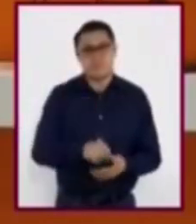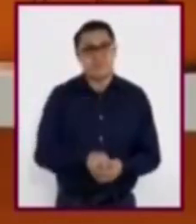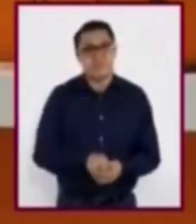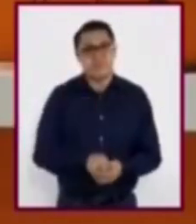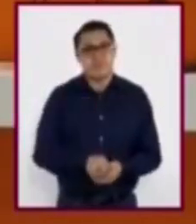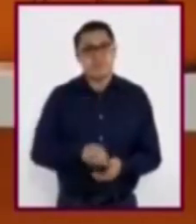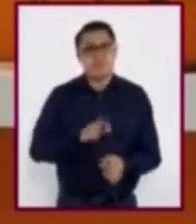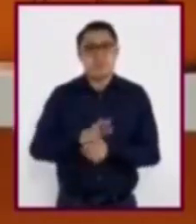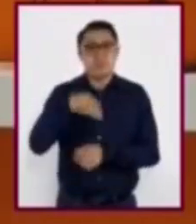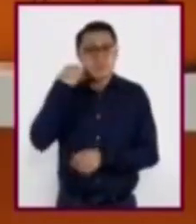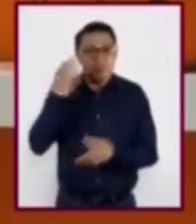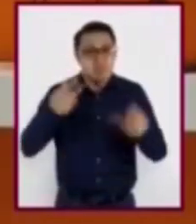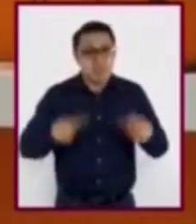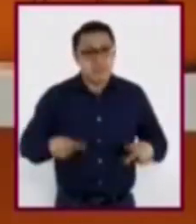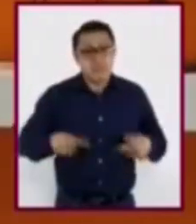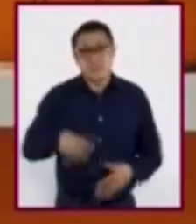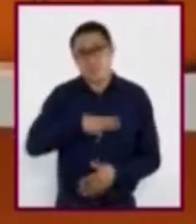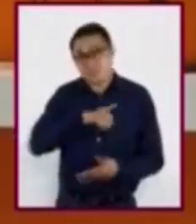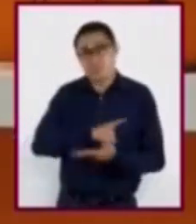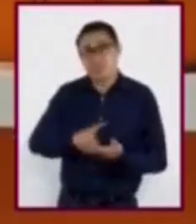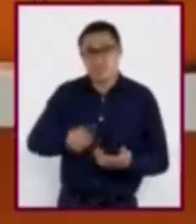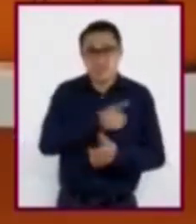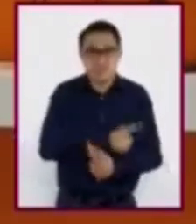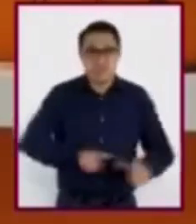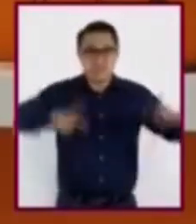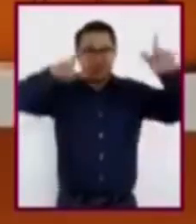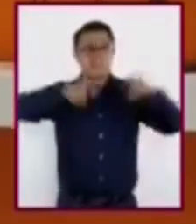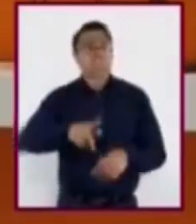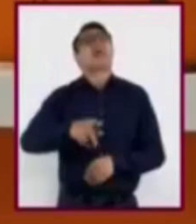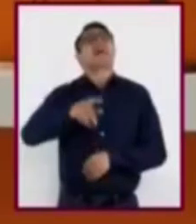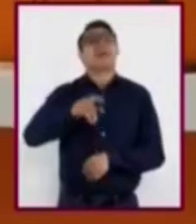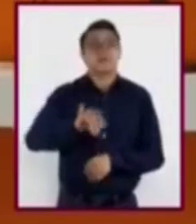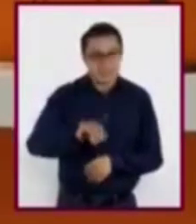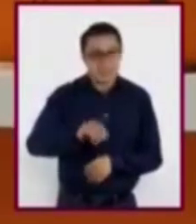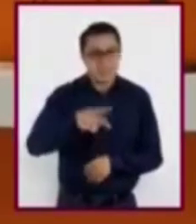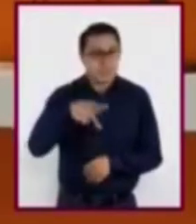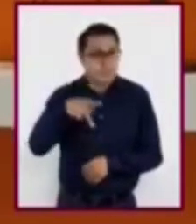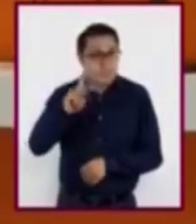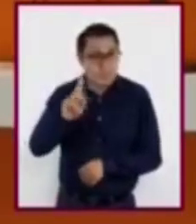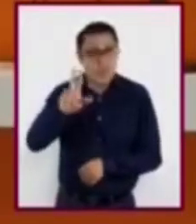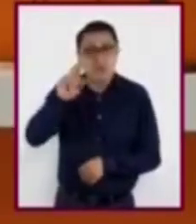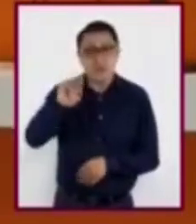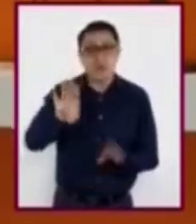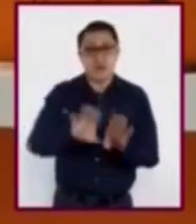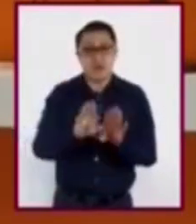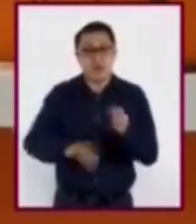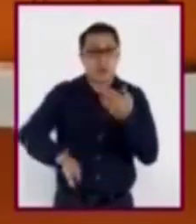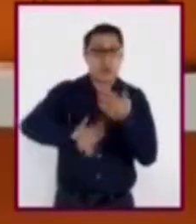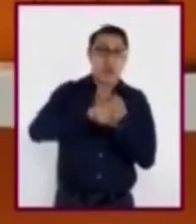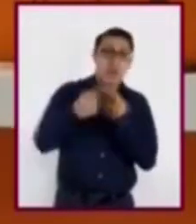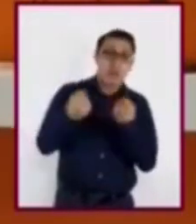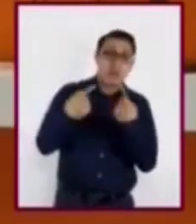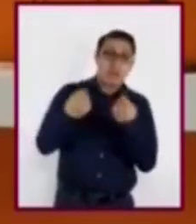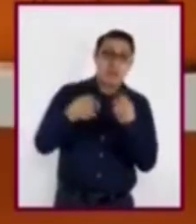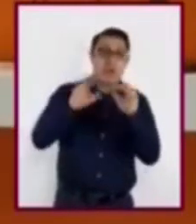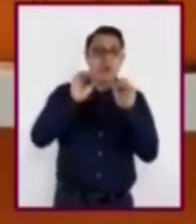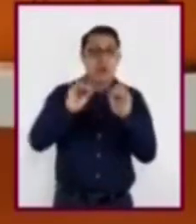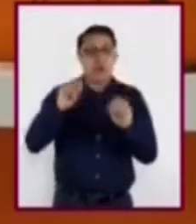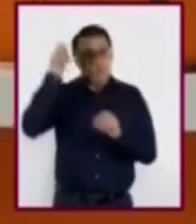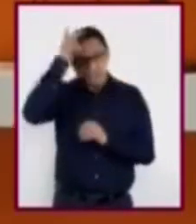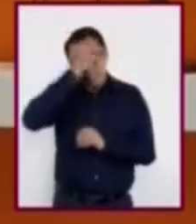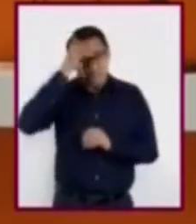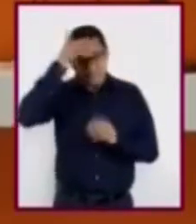Cualquier ser humano puede ejercer su derecho a la libertad, pero sin afectar su integridad física o